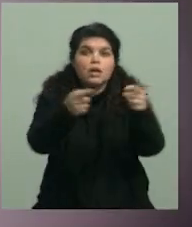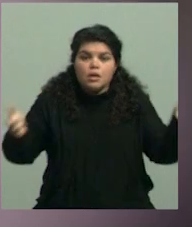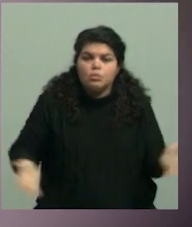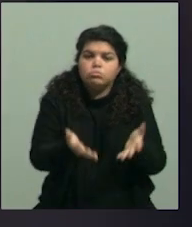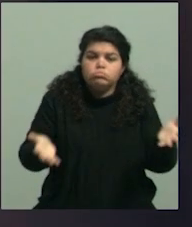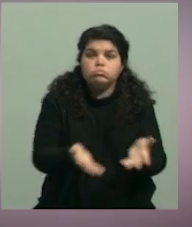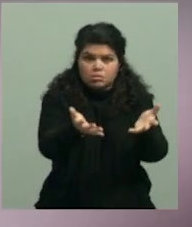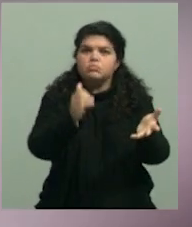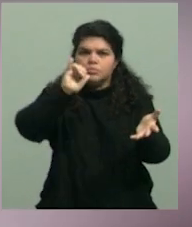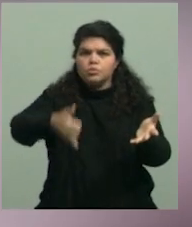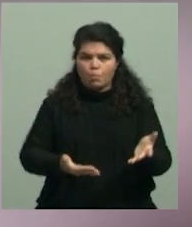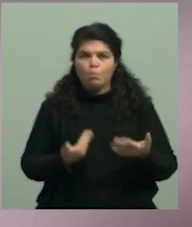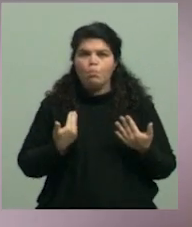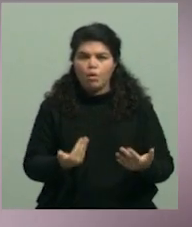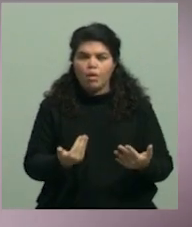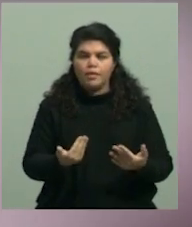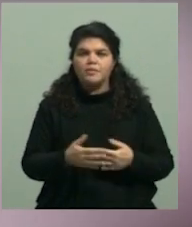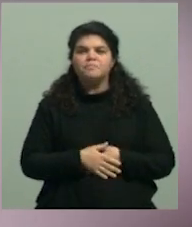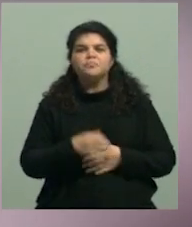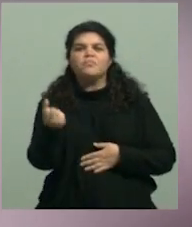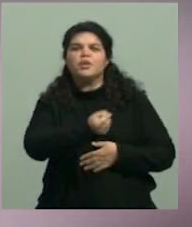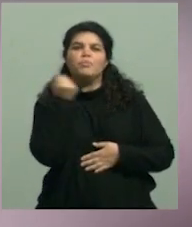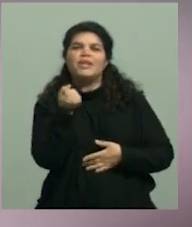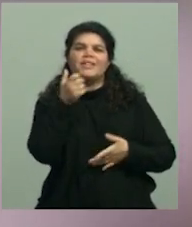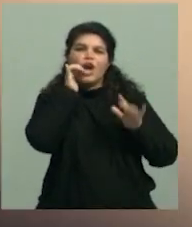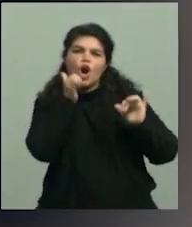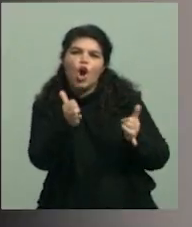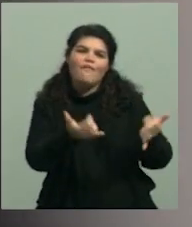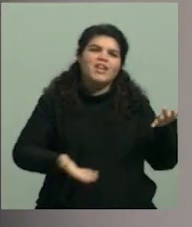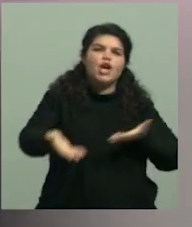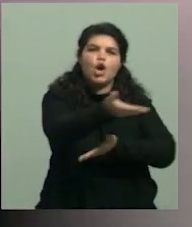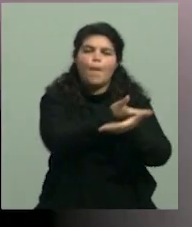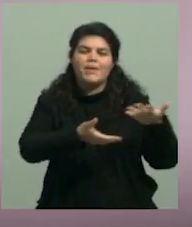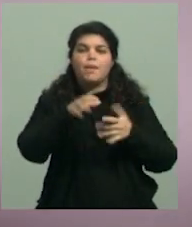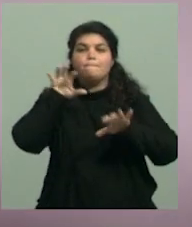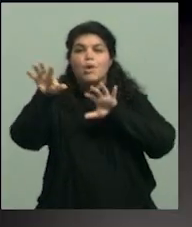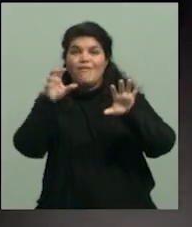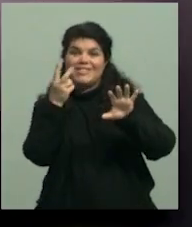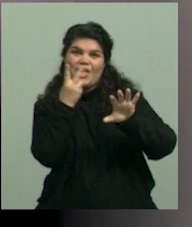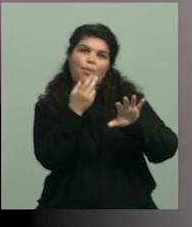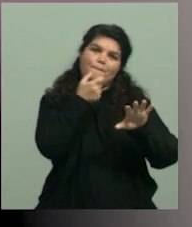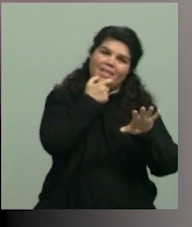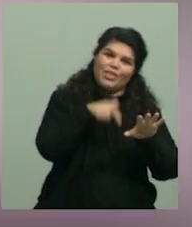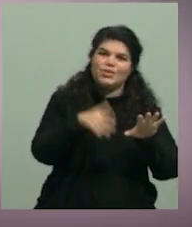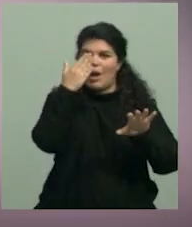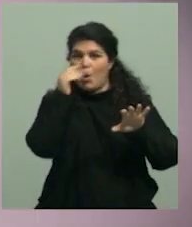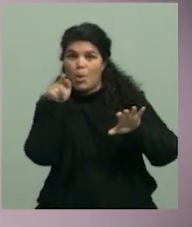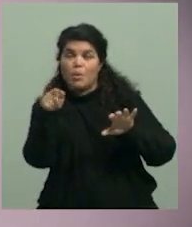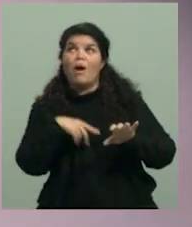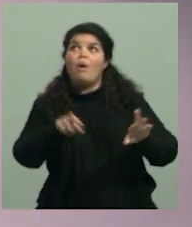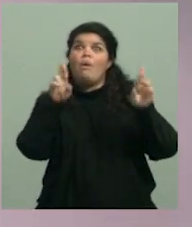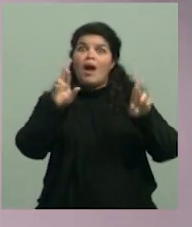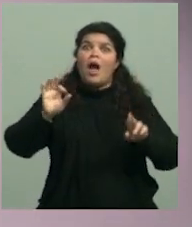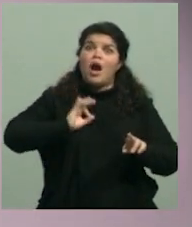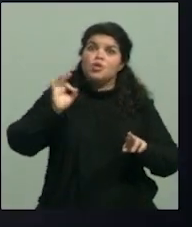poder compartirlas con un montón de jóvenes de estas dos provincias que hoy se suman y que esperamos que año a año sigan siendo cada vez